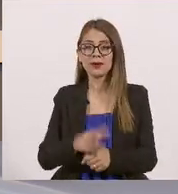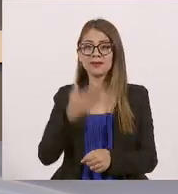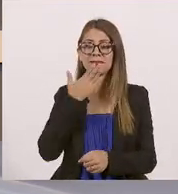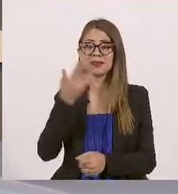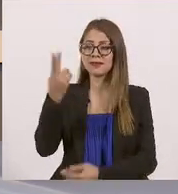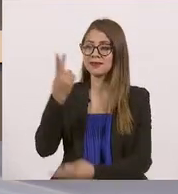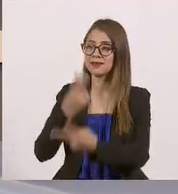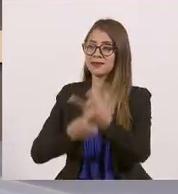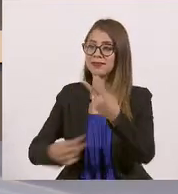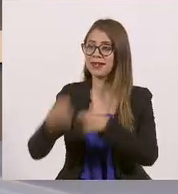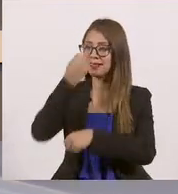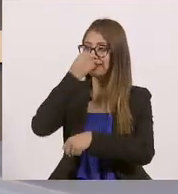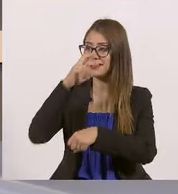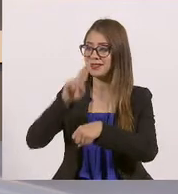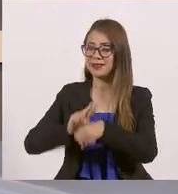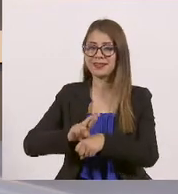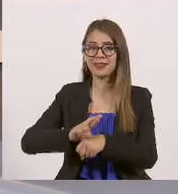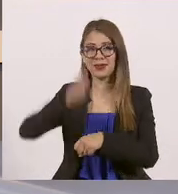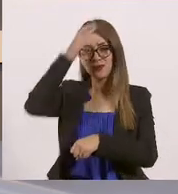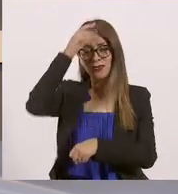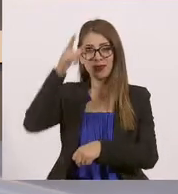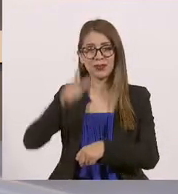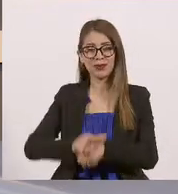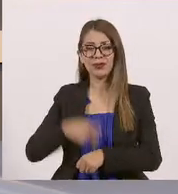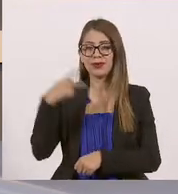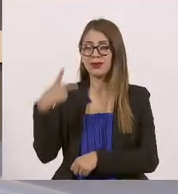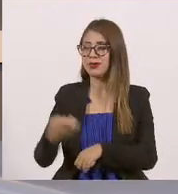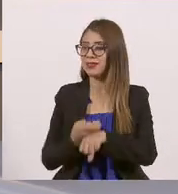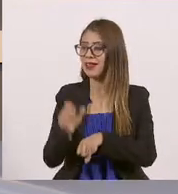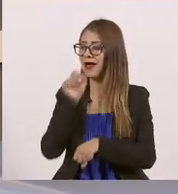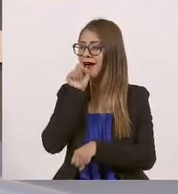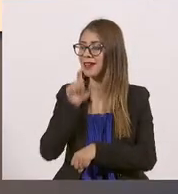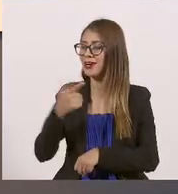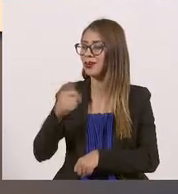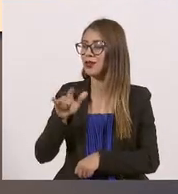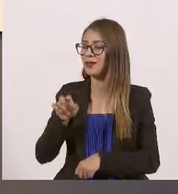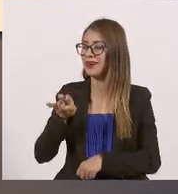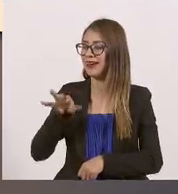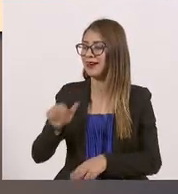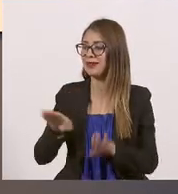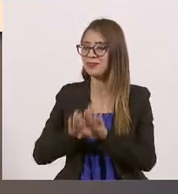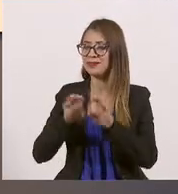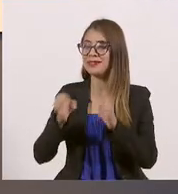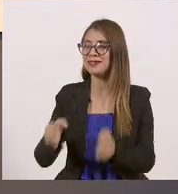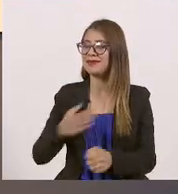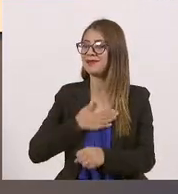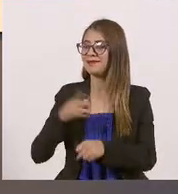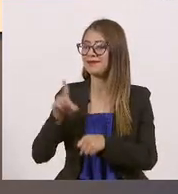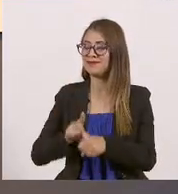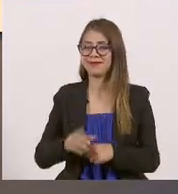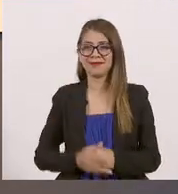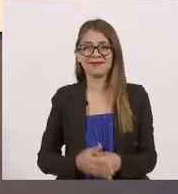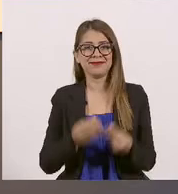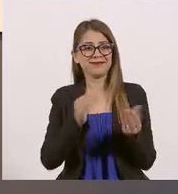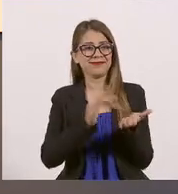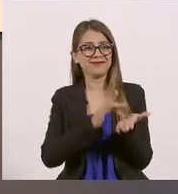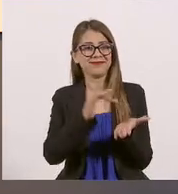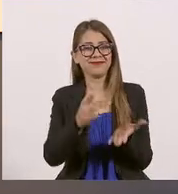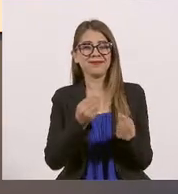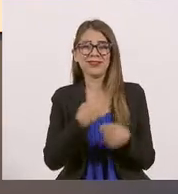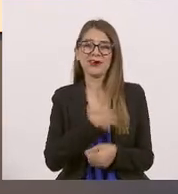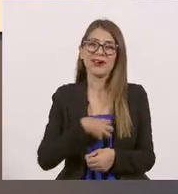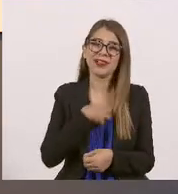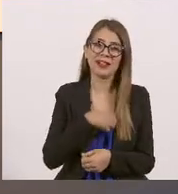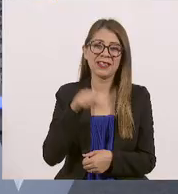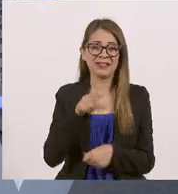la bienvenida a la Secretaría de Cultura del Estado de Jalisco, Giovanna Haspersen García. ¿Cómo le va, secretaria? Buenos días. Muy bien, muchas gracias. Muy contenta de poder estar aquí con